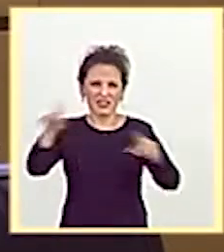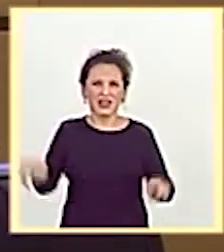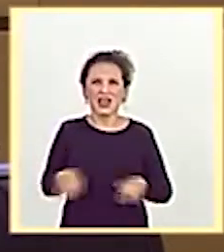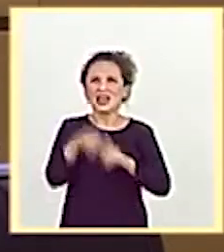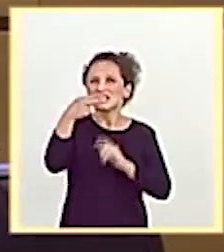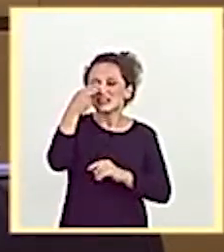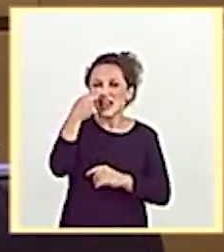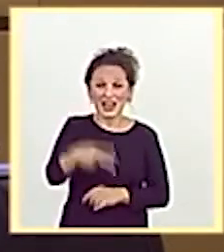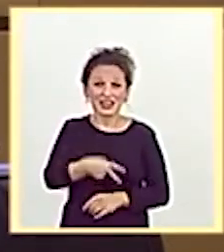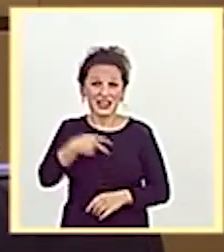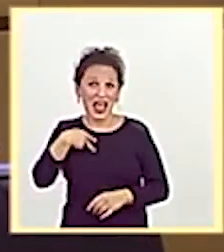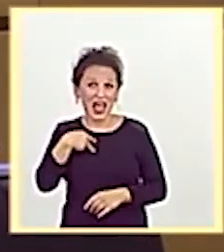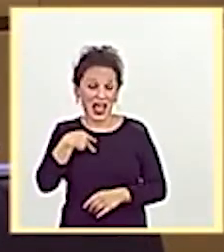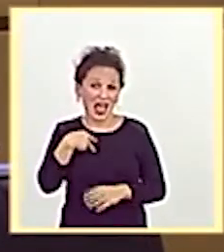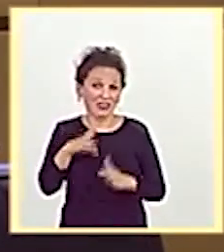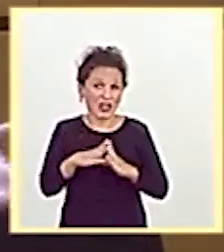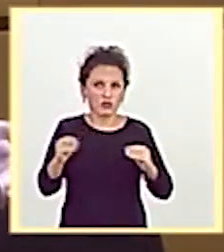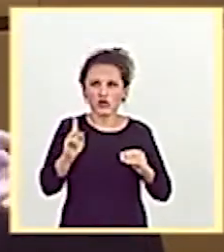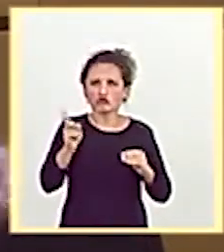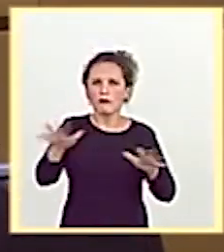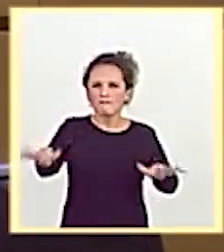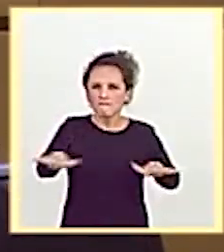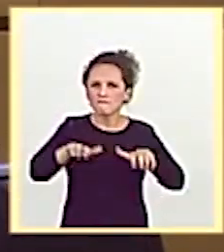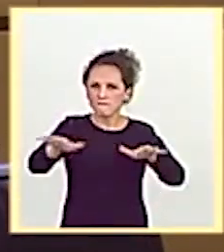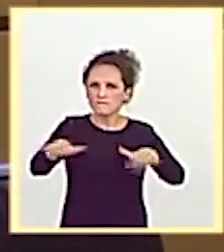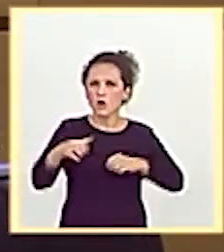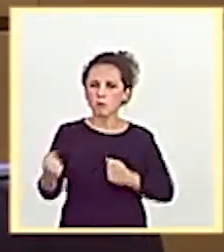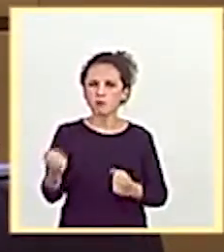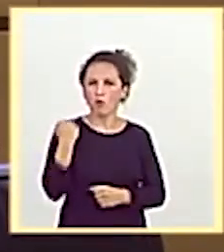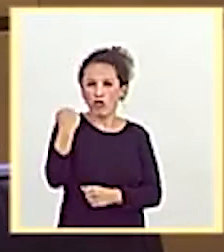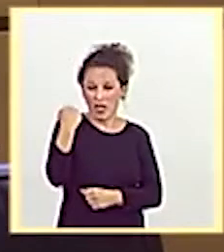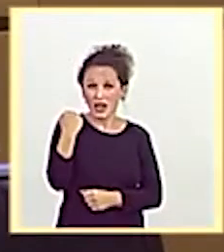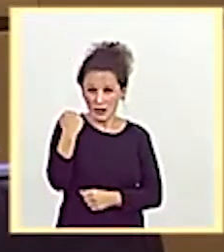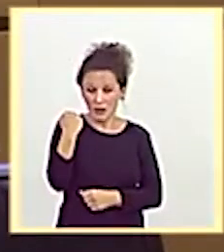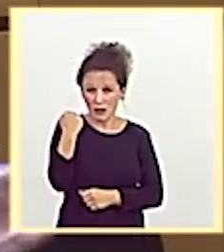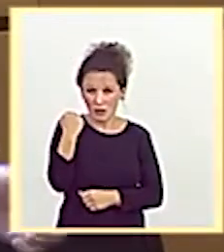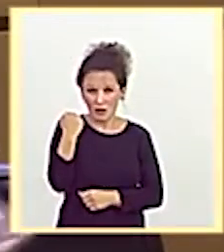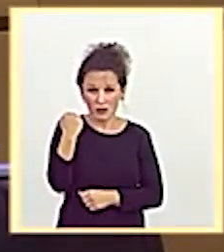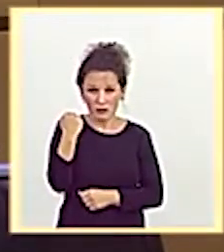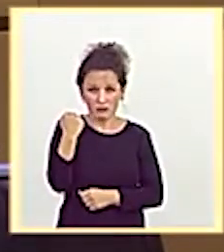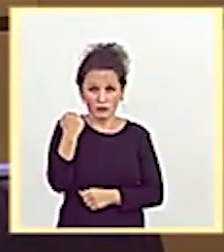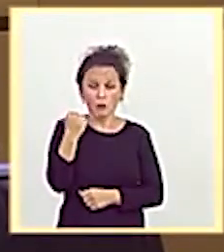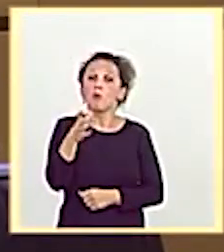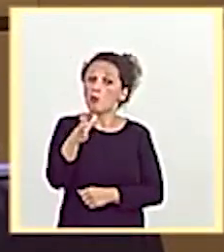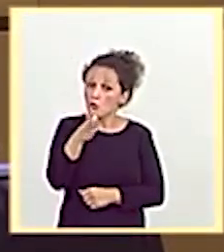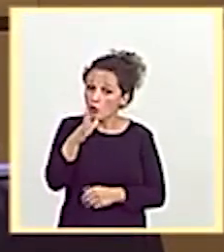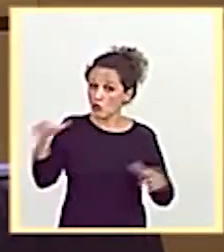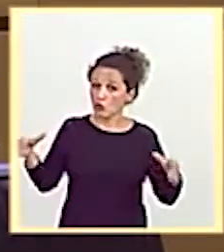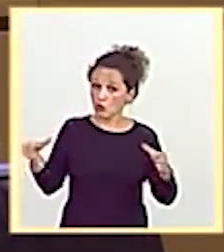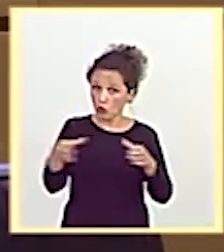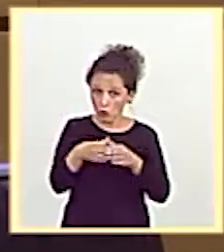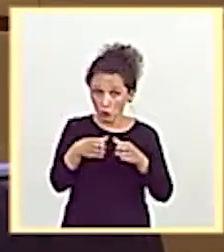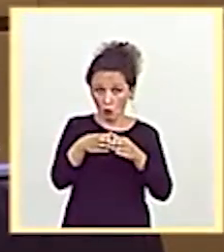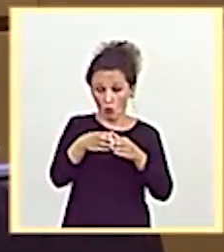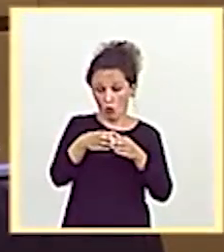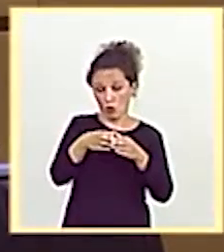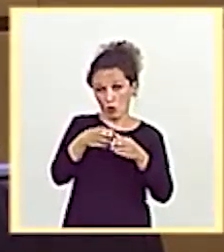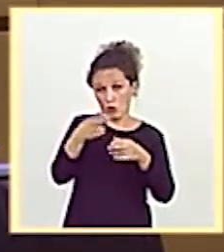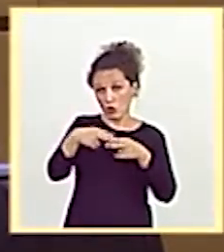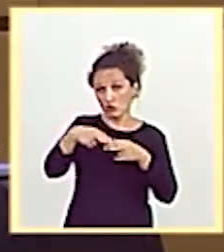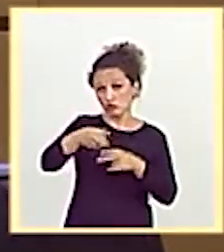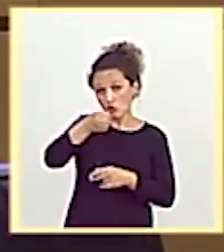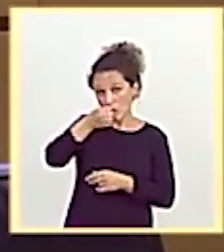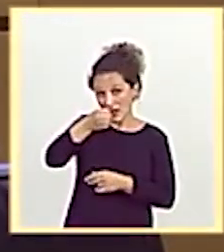interés general de Andalucía y solo ambiciona el poder. Por todo esto, señora ministra, el Grupo Socialista quiere que usted